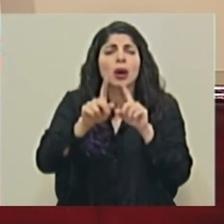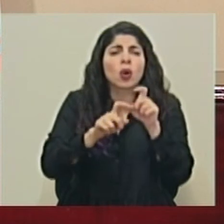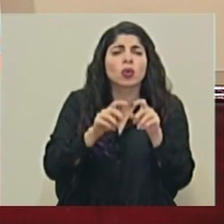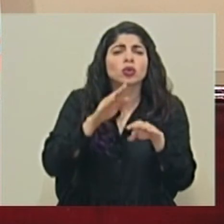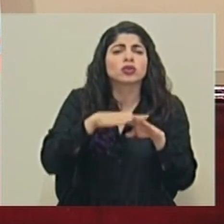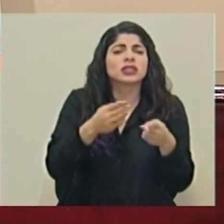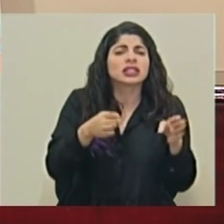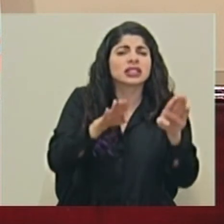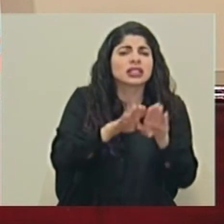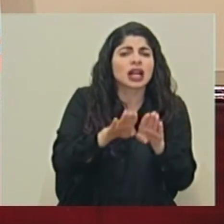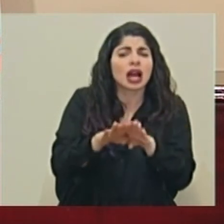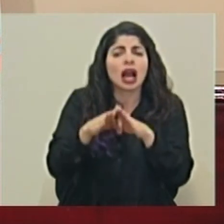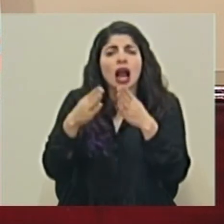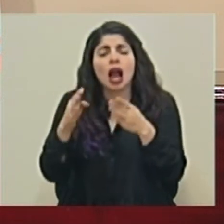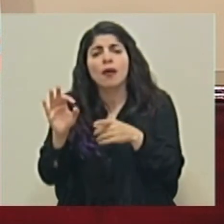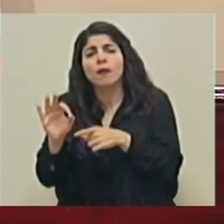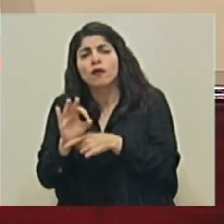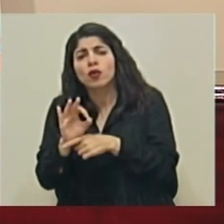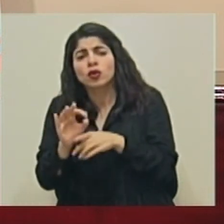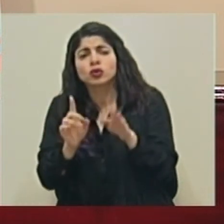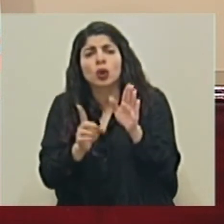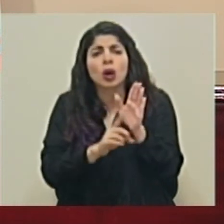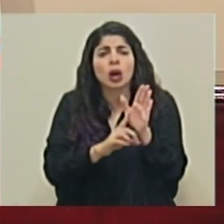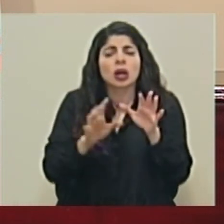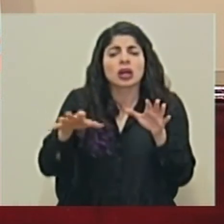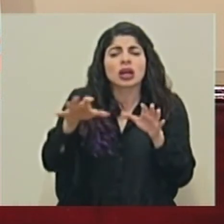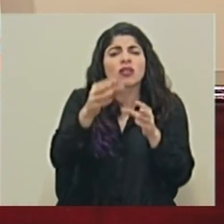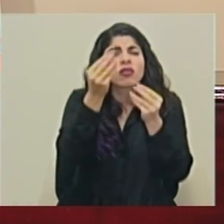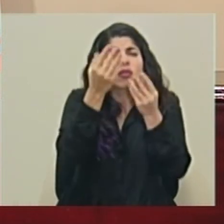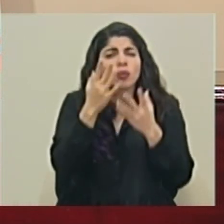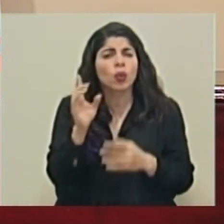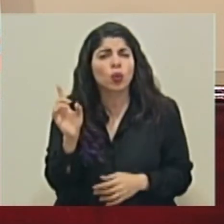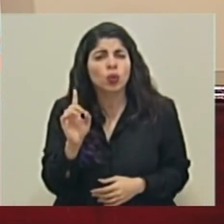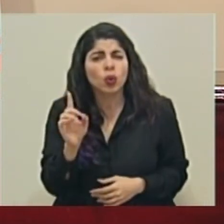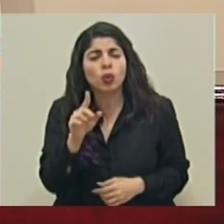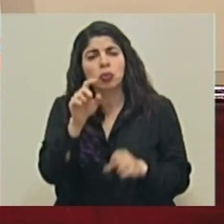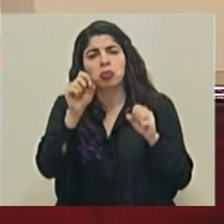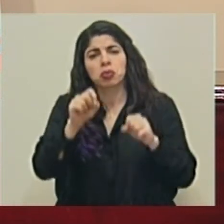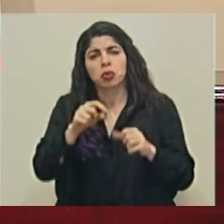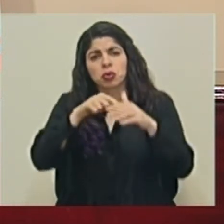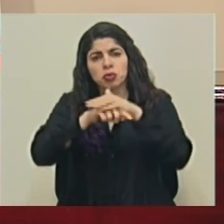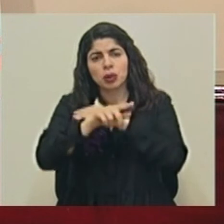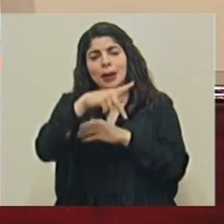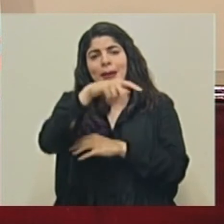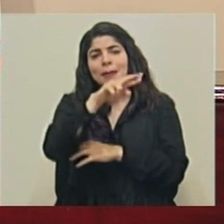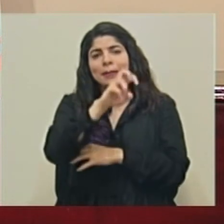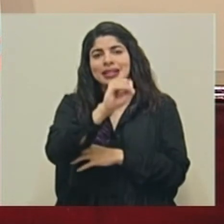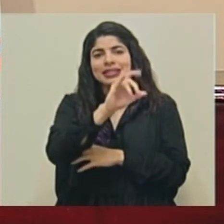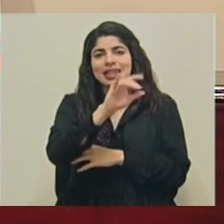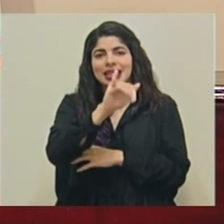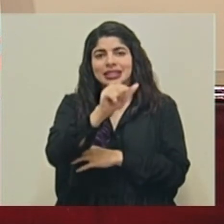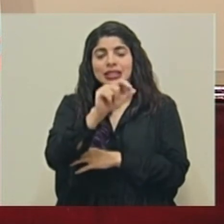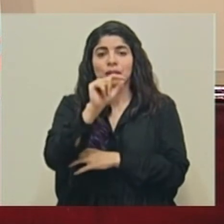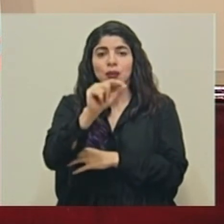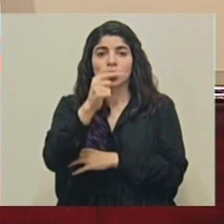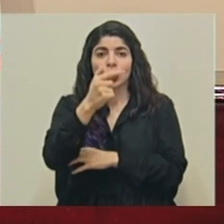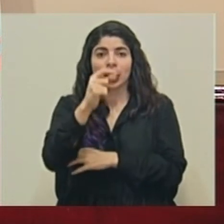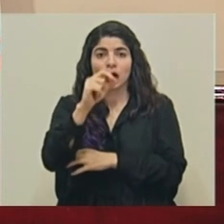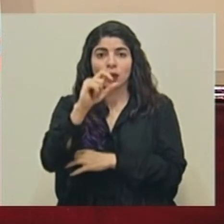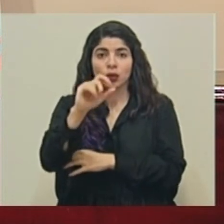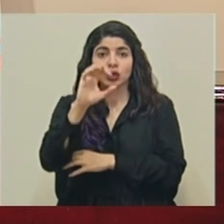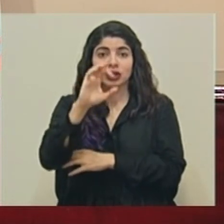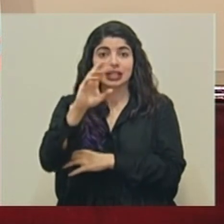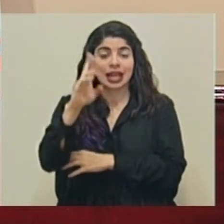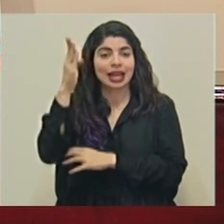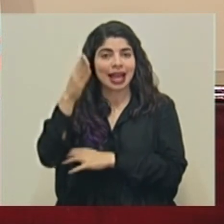cierre, apertura, operación y alertas en los distintos cantones, puede visitar el sitio presidencia.go.cr barra